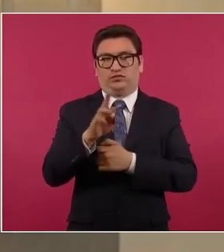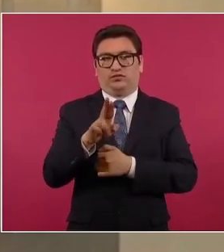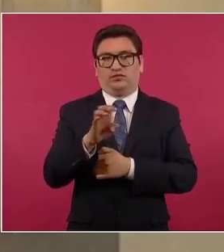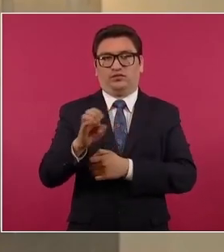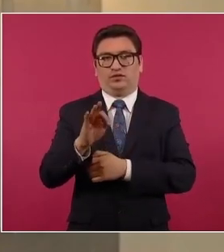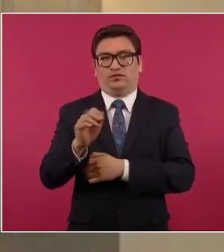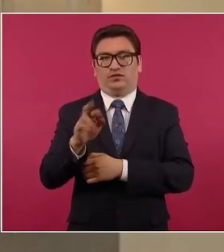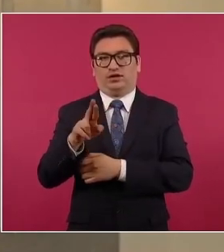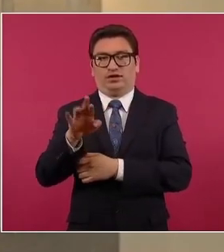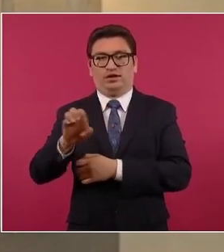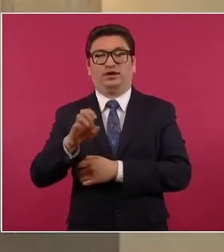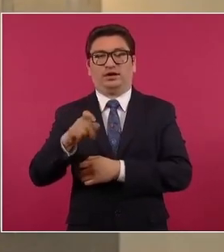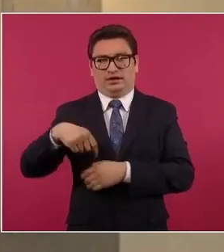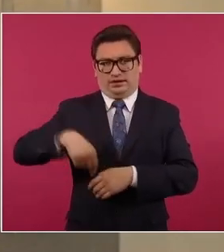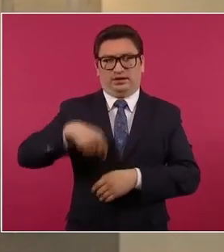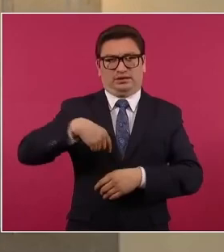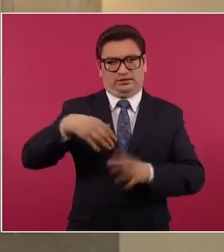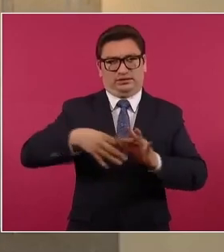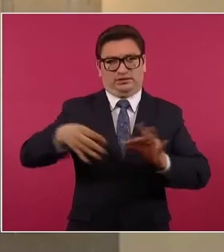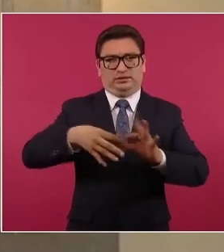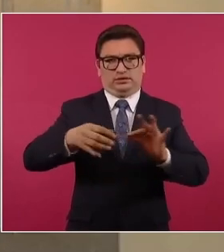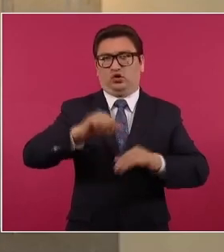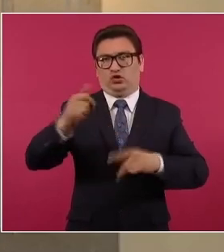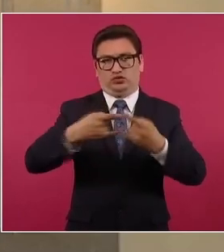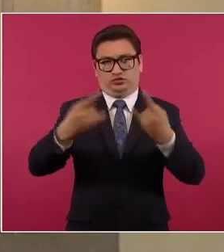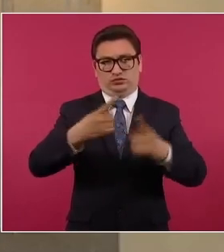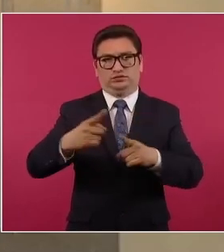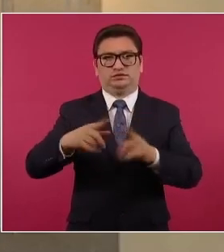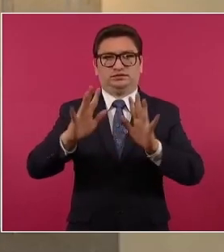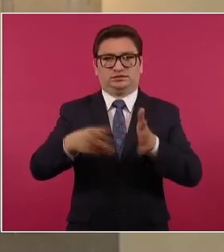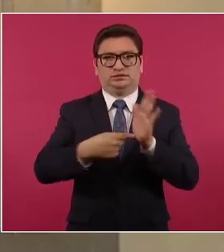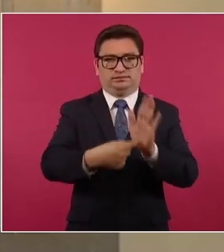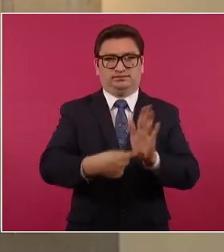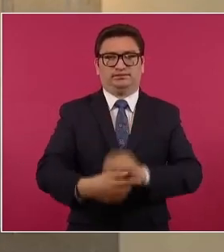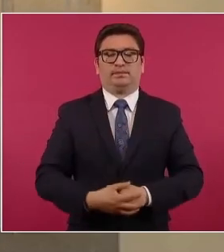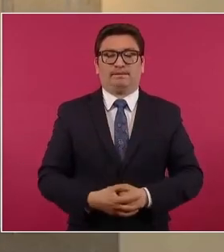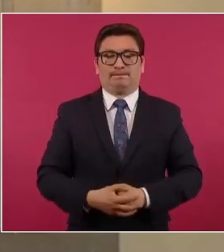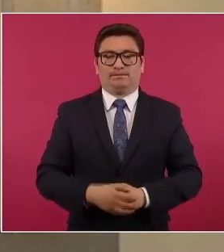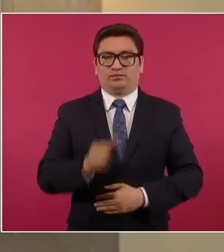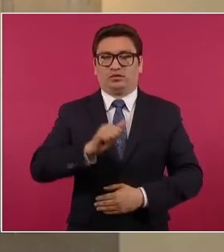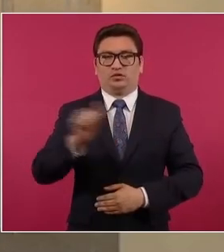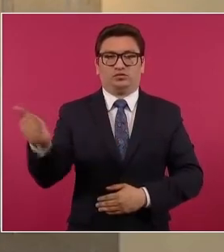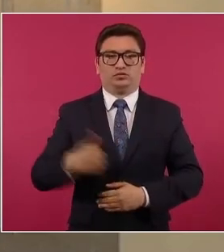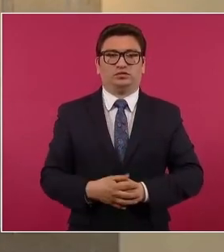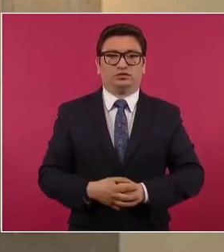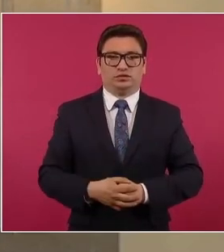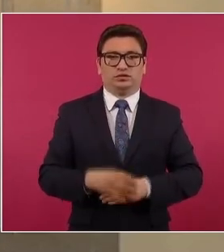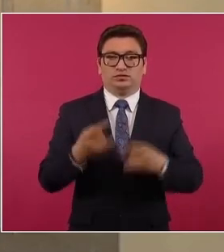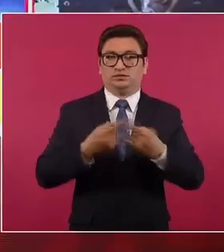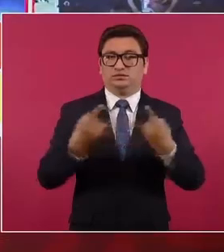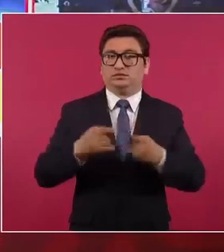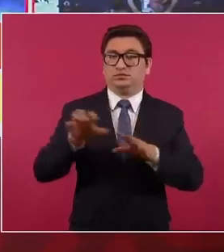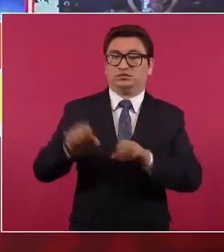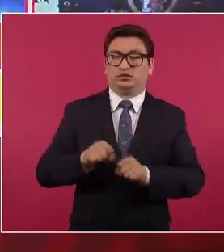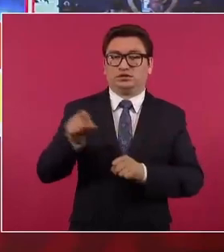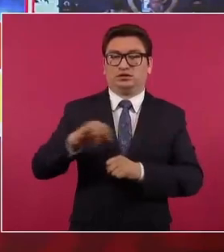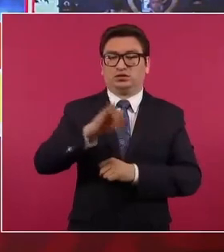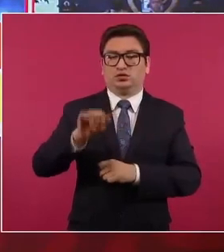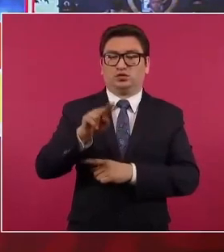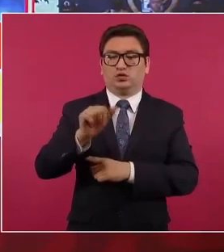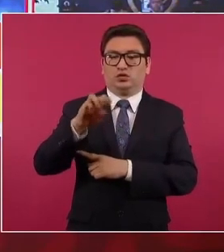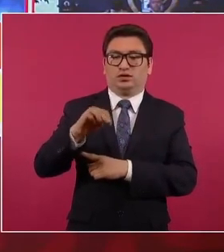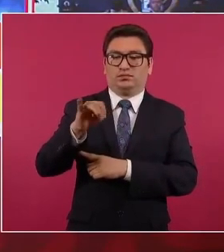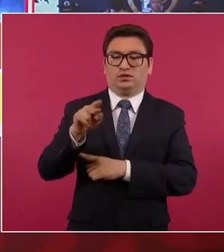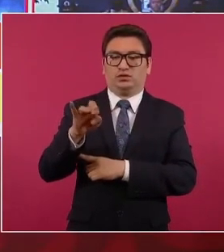que aquí hemos expuesto otros casos. Siguiente. El caso de la detención de Juan Manuel